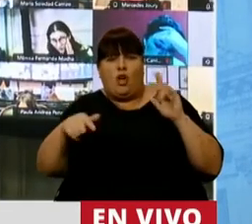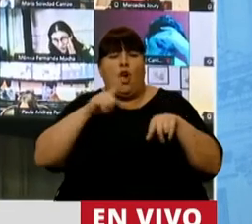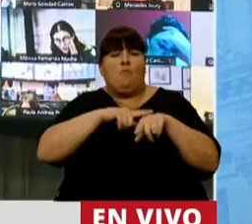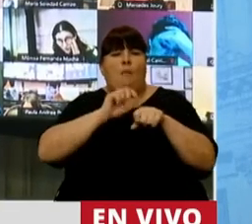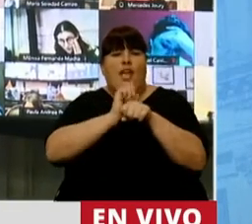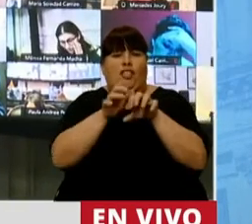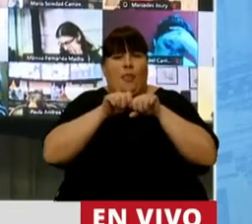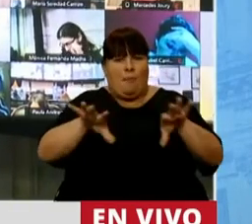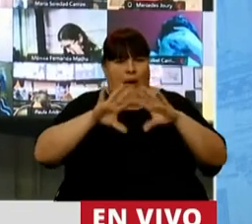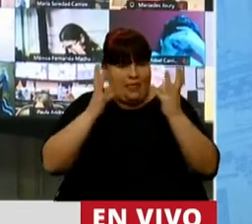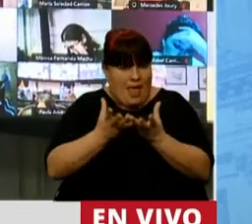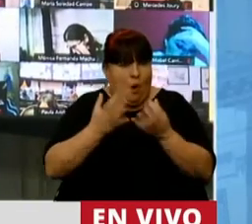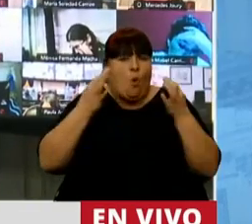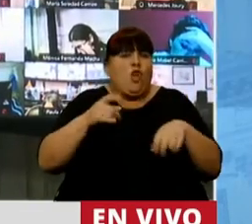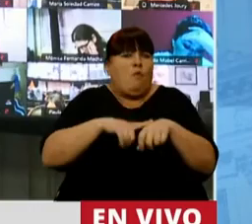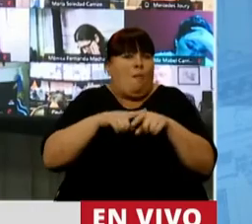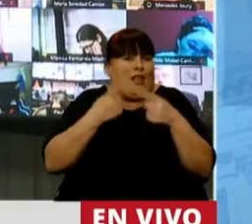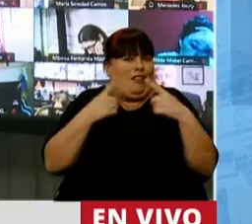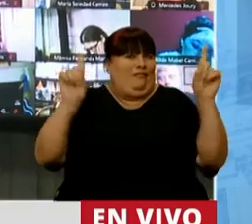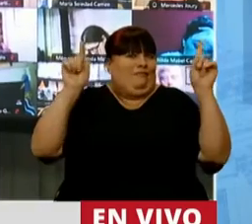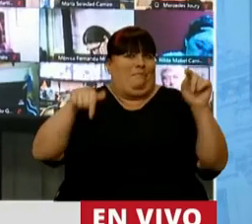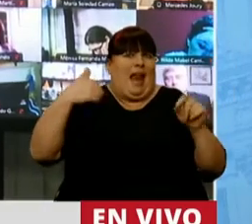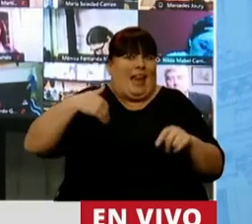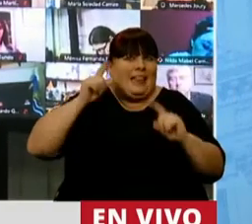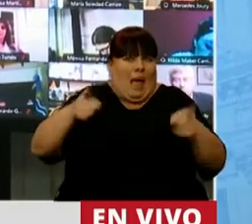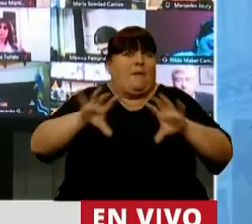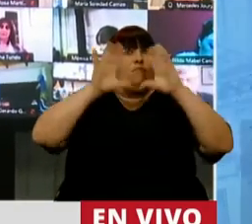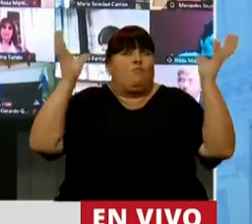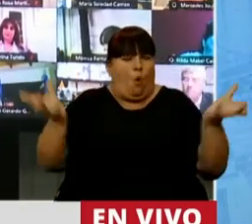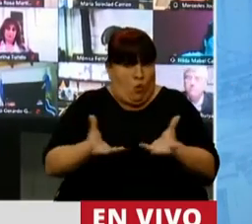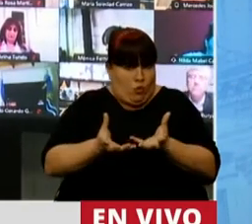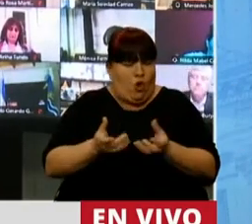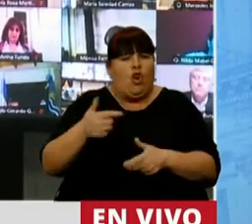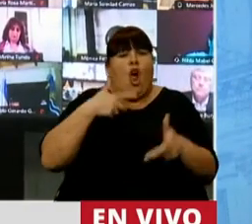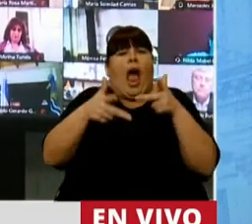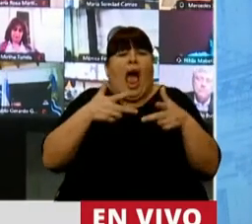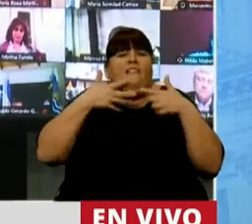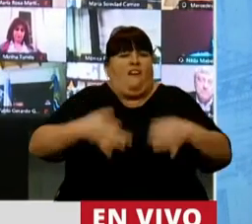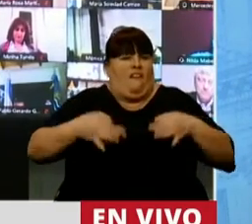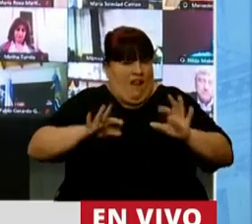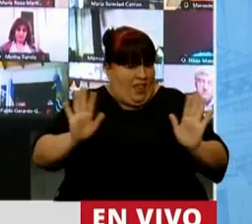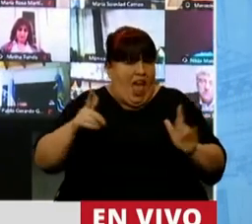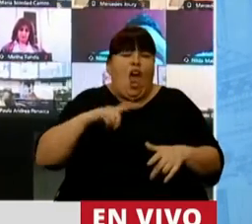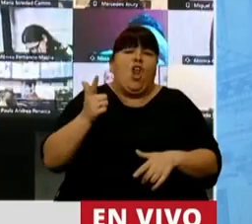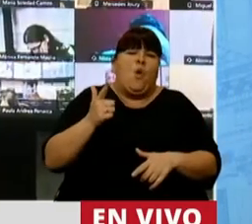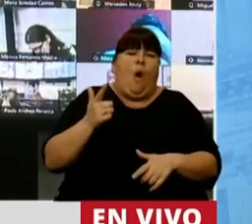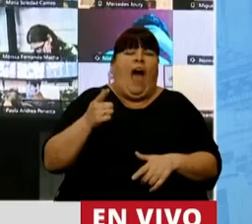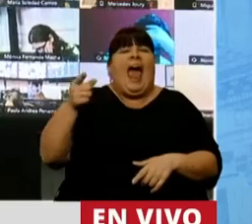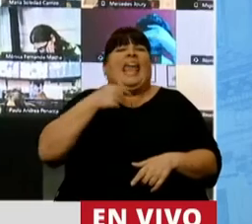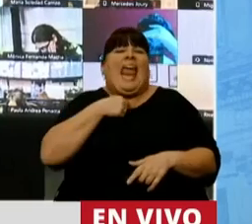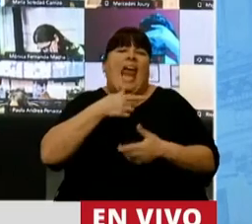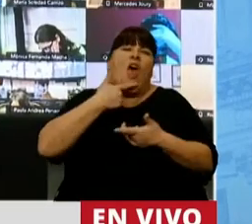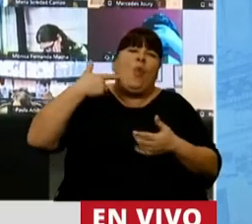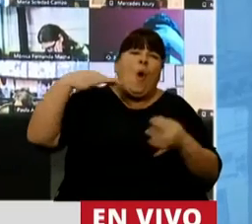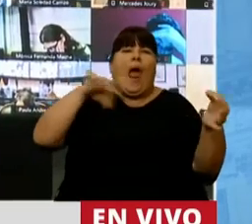pandemia en un momento de circunstancias extraordinarias para el país y para el mundo. Yo vengo a hablar con la realidad, no vengo a decir lo que se quiere